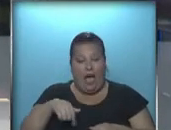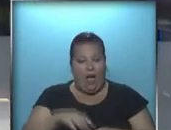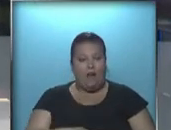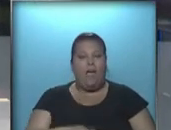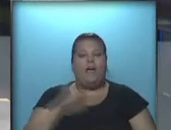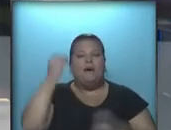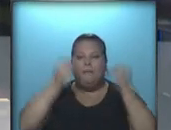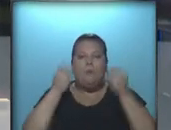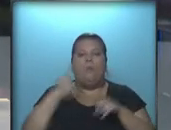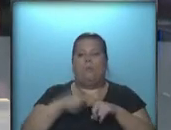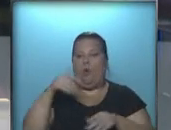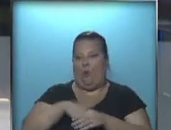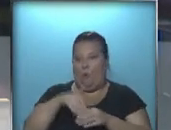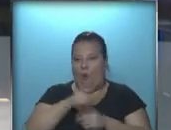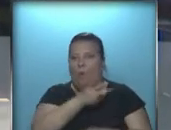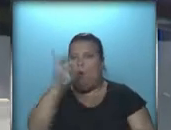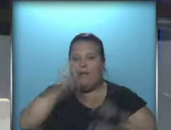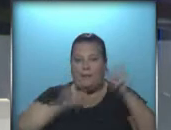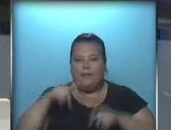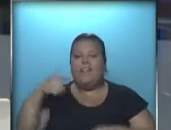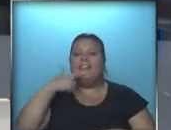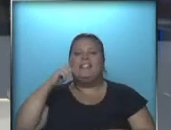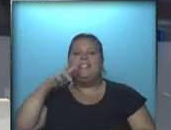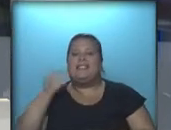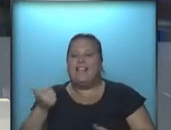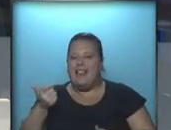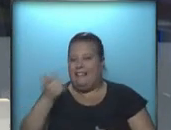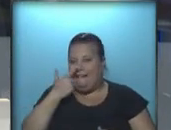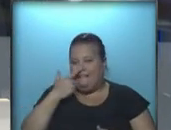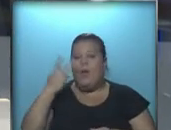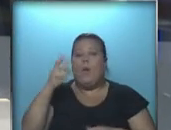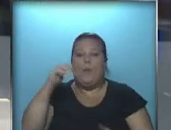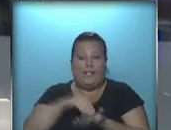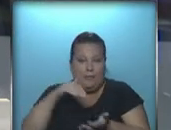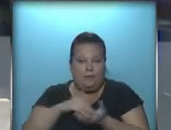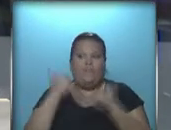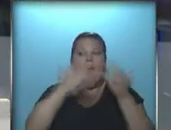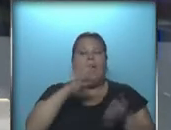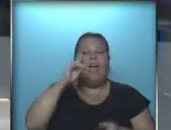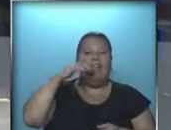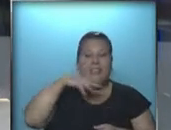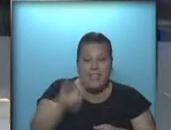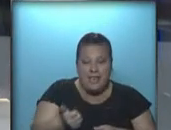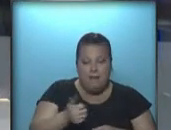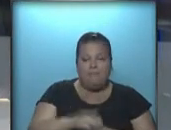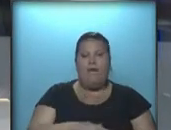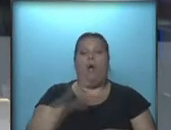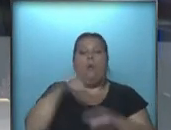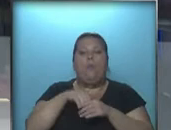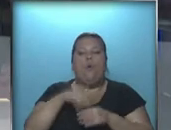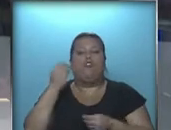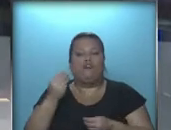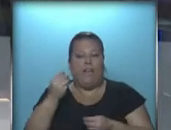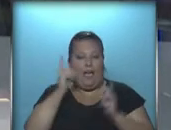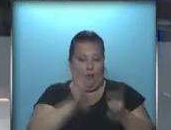interesa realmente son los votos, los votantes de Marina Silva. Digo, a ver, quienes votaron a Dilma Rousseff, todo indica que la van a volver a votar. Quienes